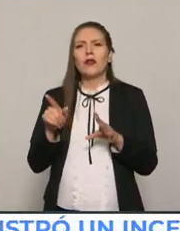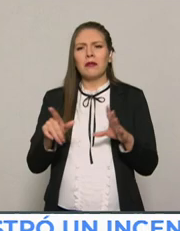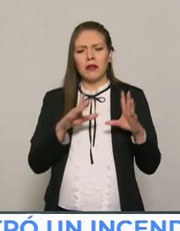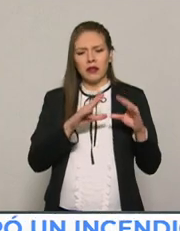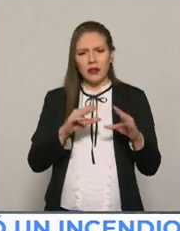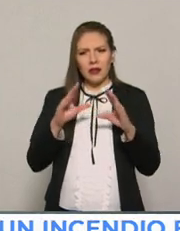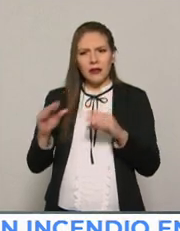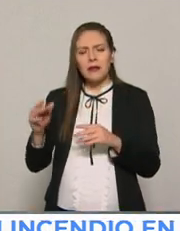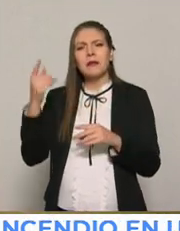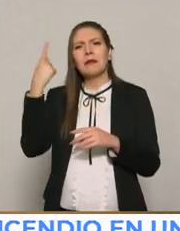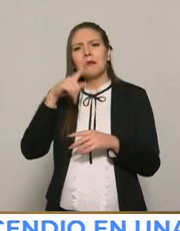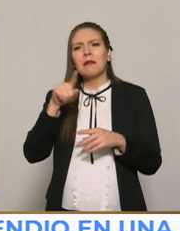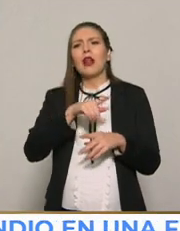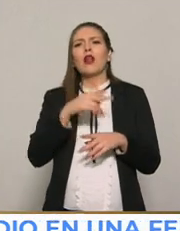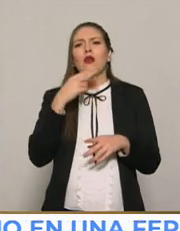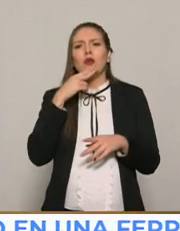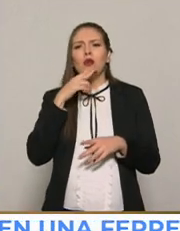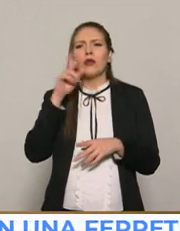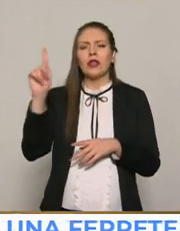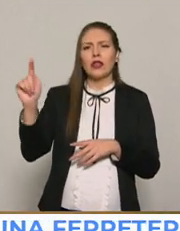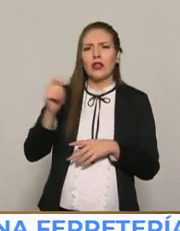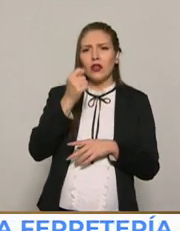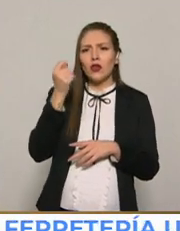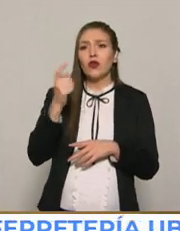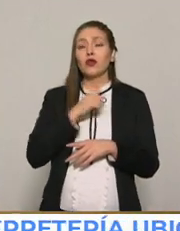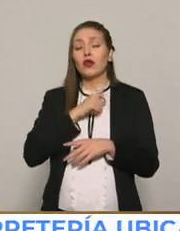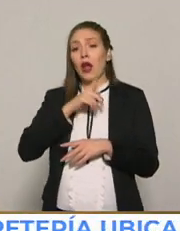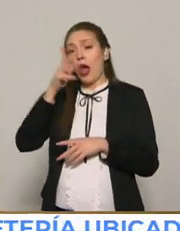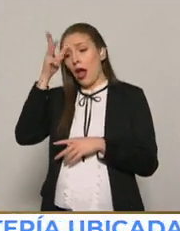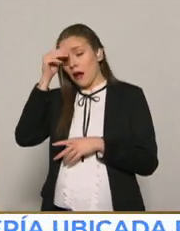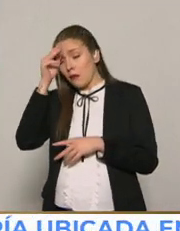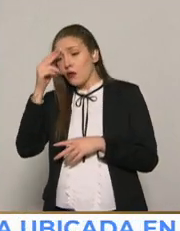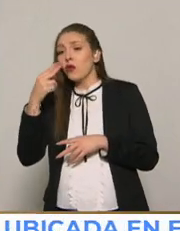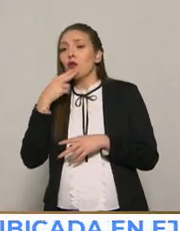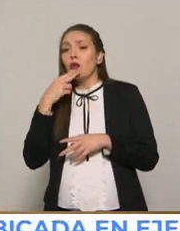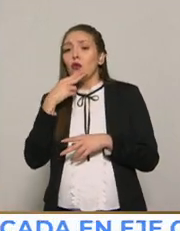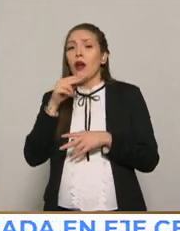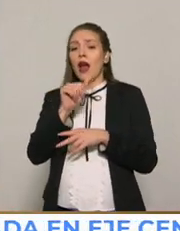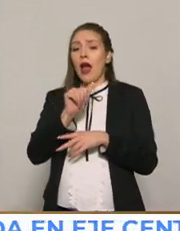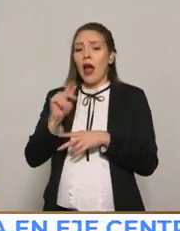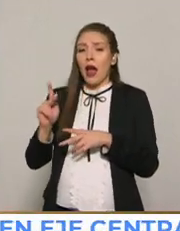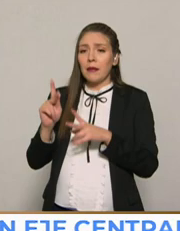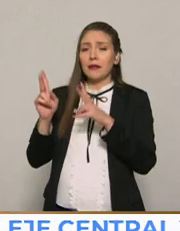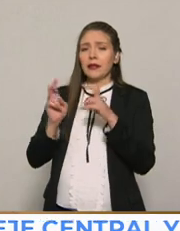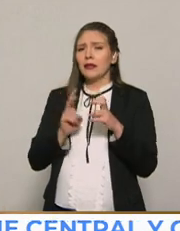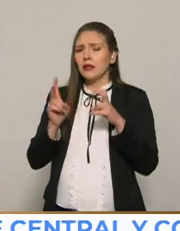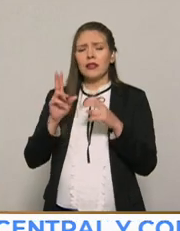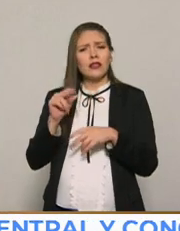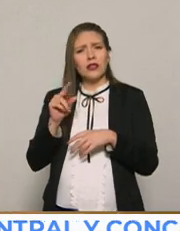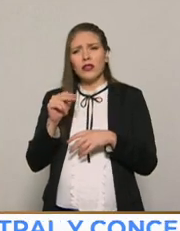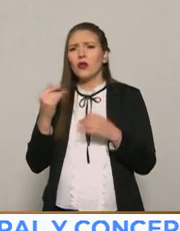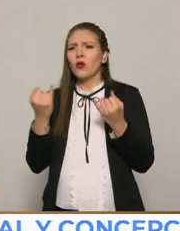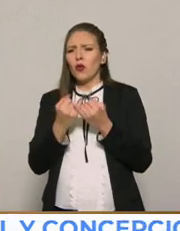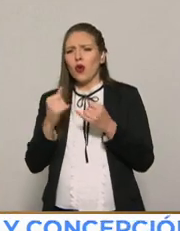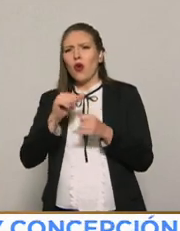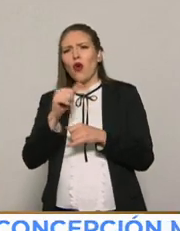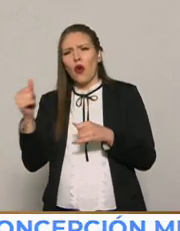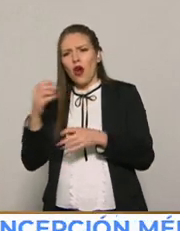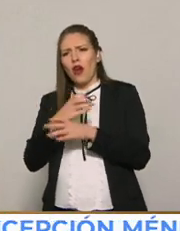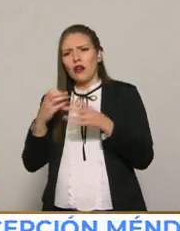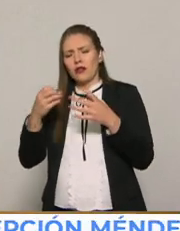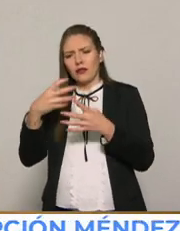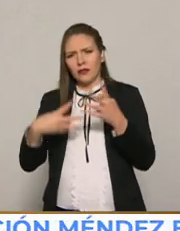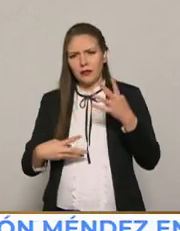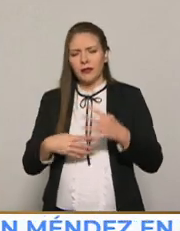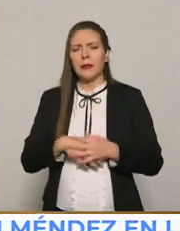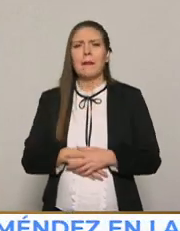de las tecnologías, que no nada más implica aprender a usar las plataformas, sino toda esta generación de personas críticas. Y otras cualidades del desarrollo humano, me